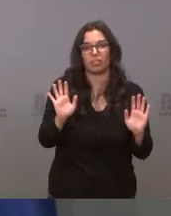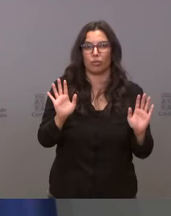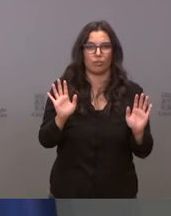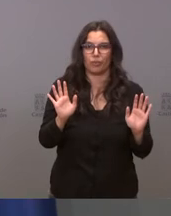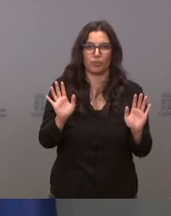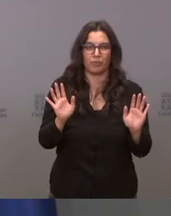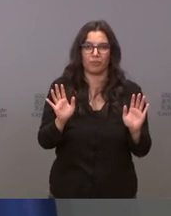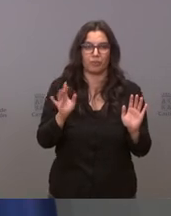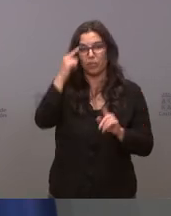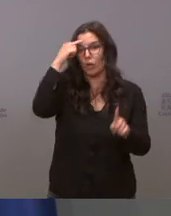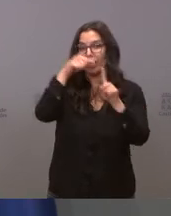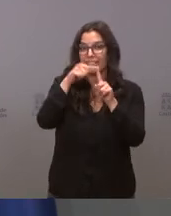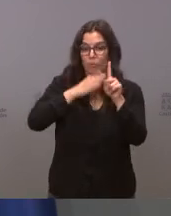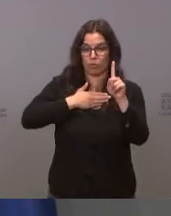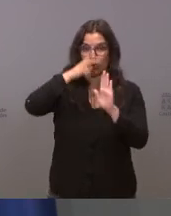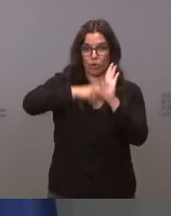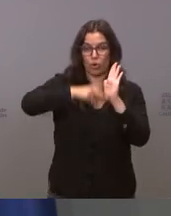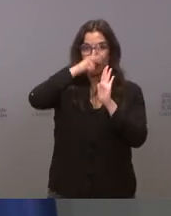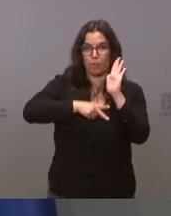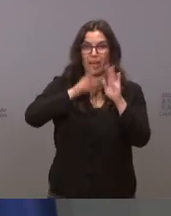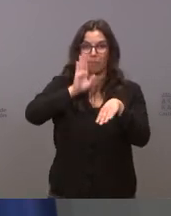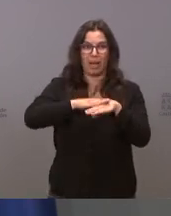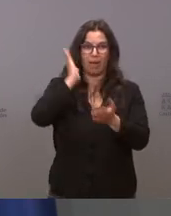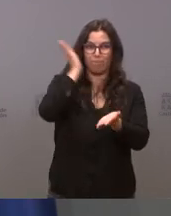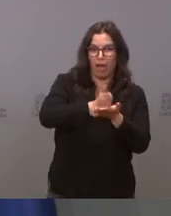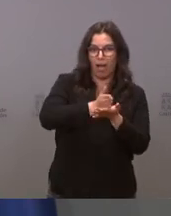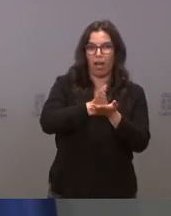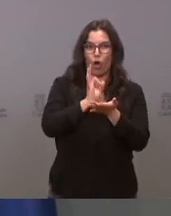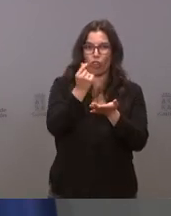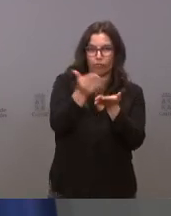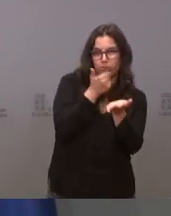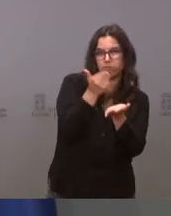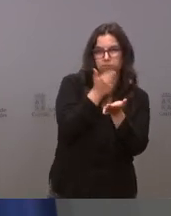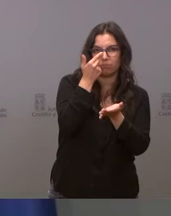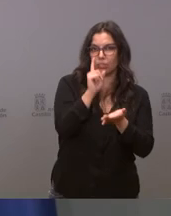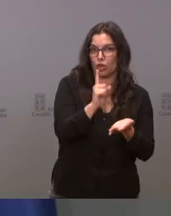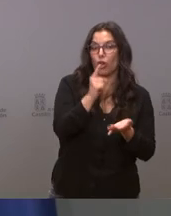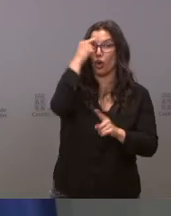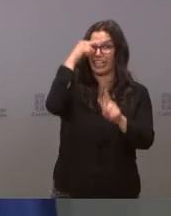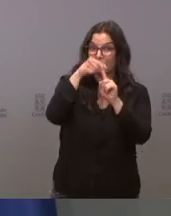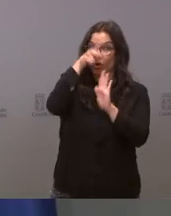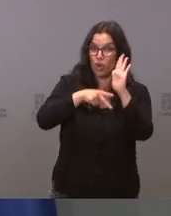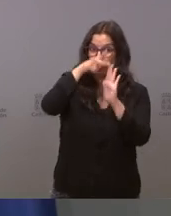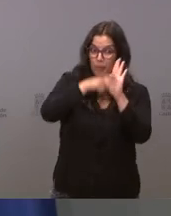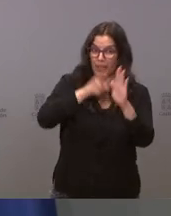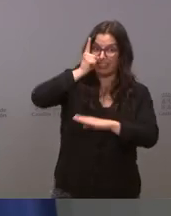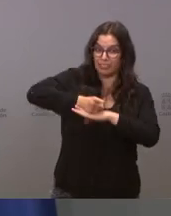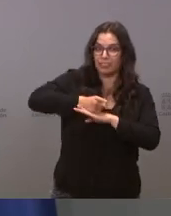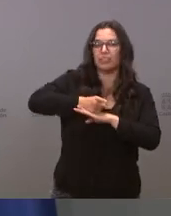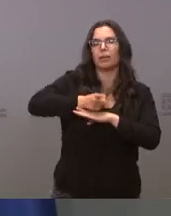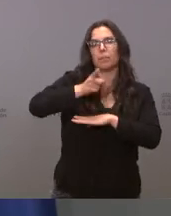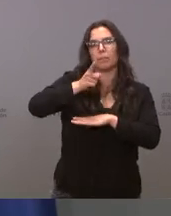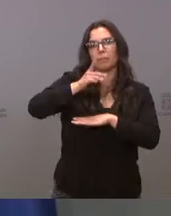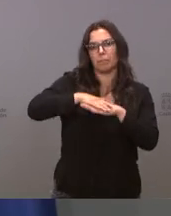el objeto de nuestras normas no es punitivo ni es recaudatorio el objetivo de nuestras normas es